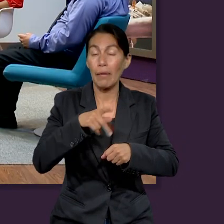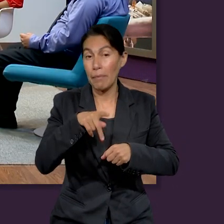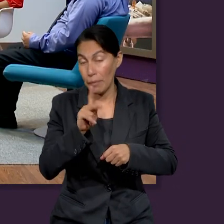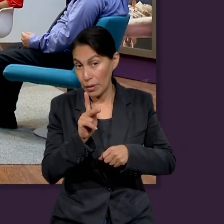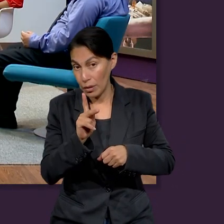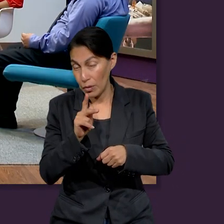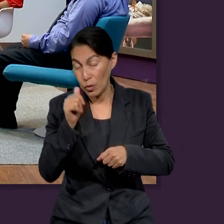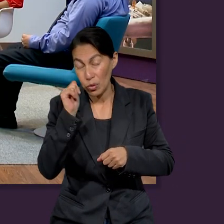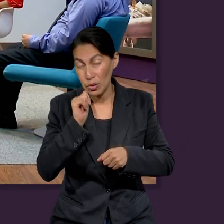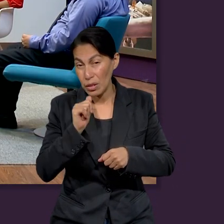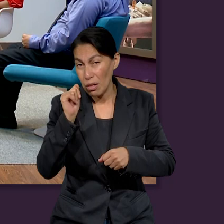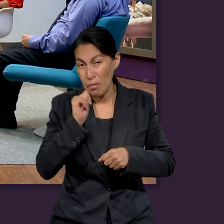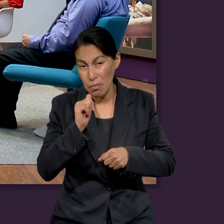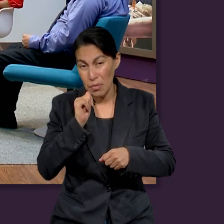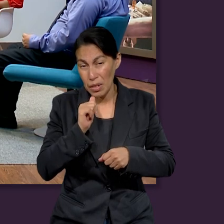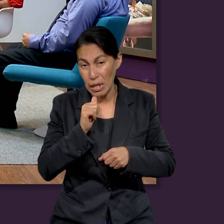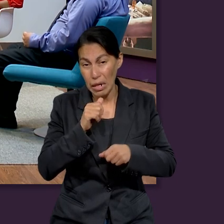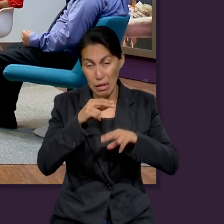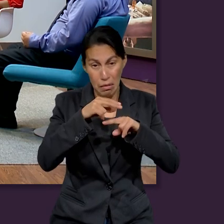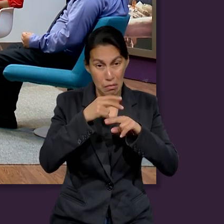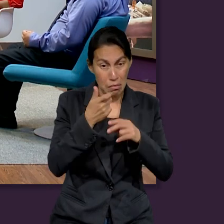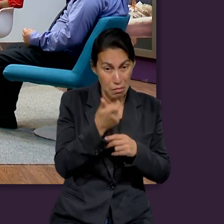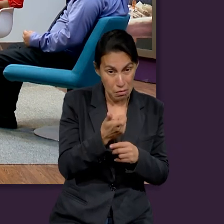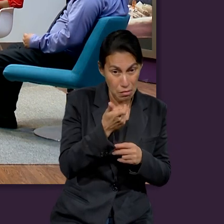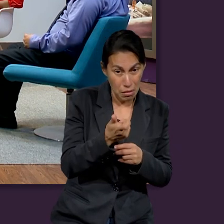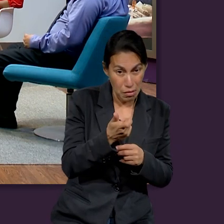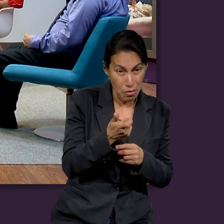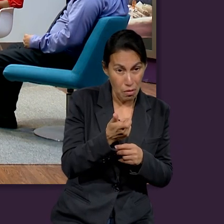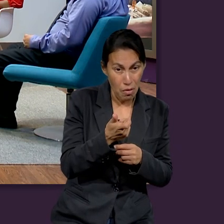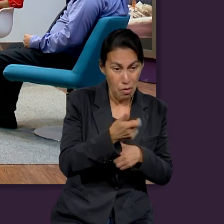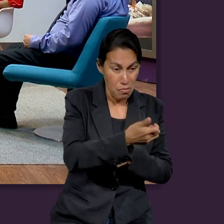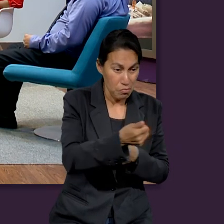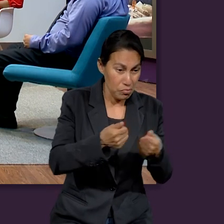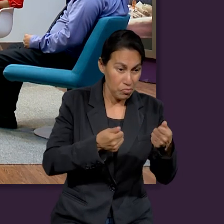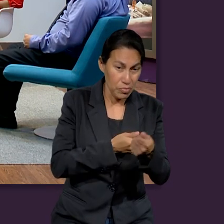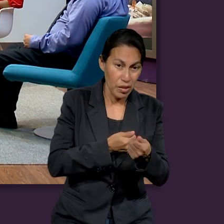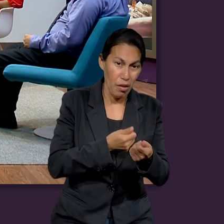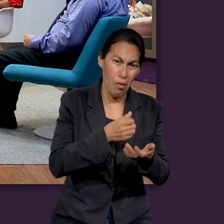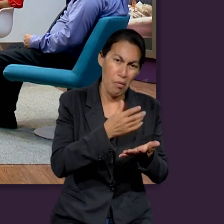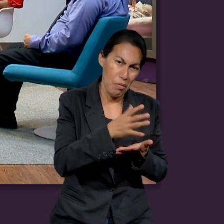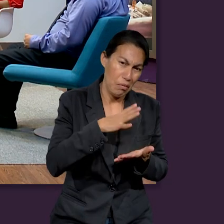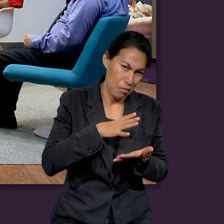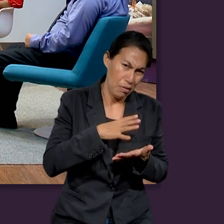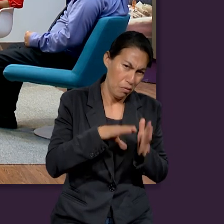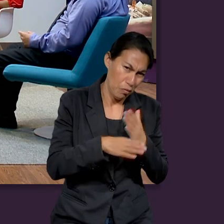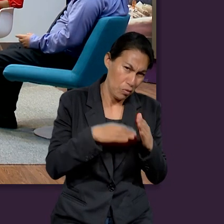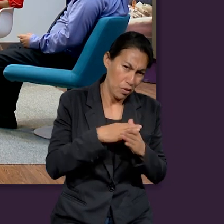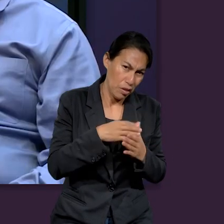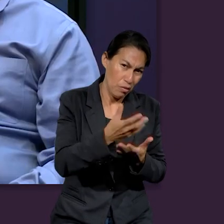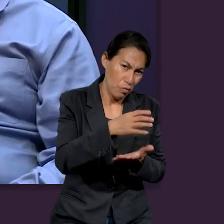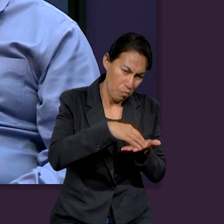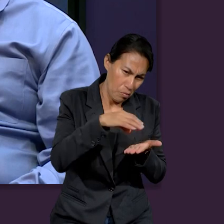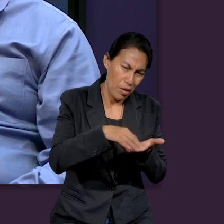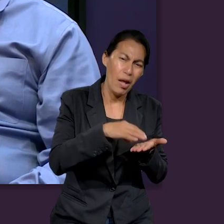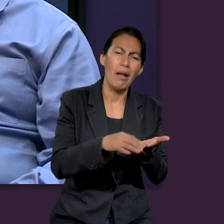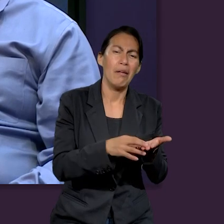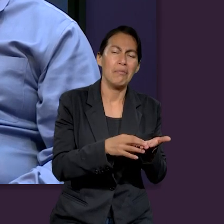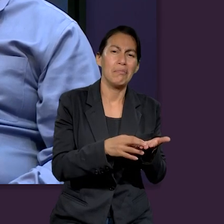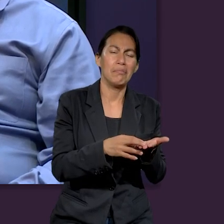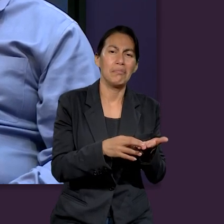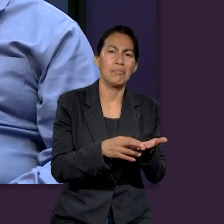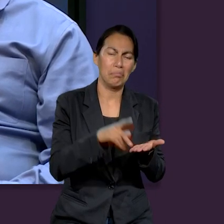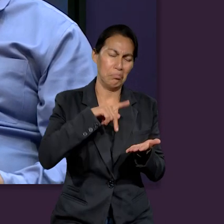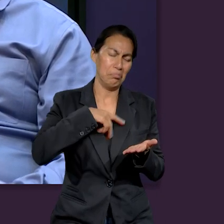papel moneda que tenemos el día de hoy. Pero siempre el objetivo del dinero ha sido pues obtener algo a cambio de él.